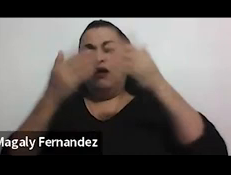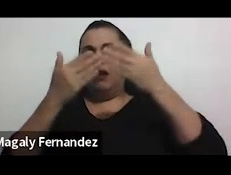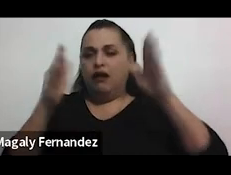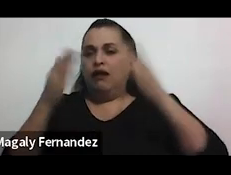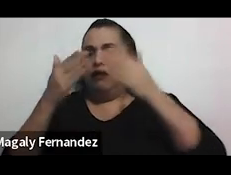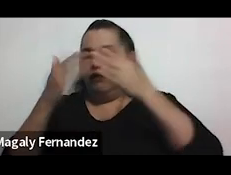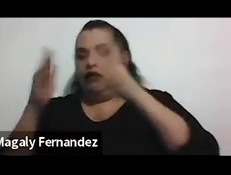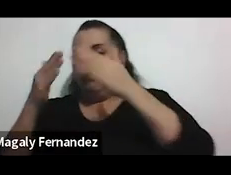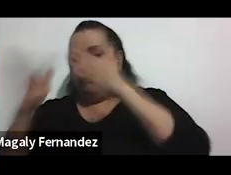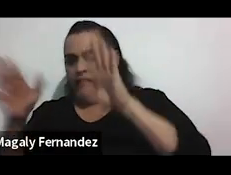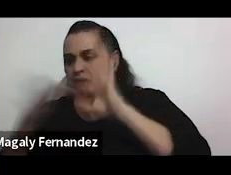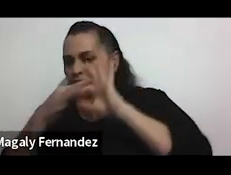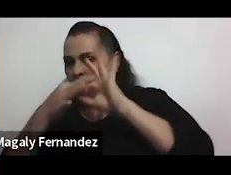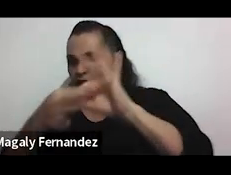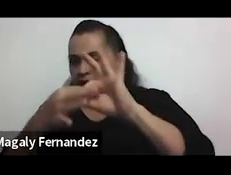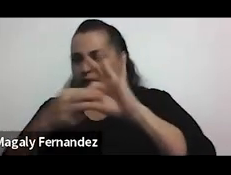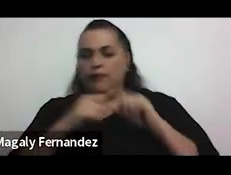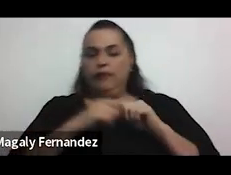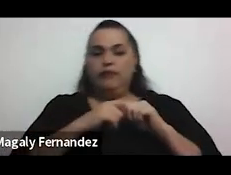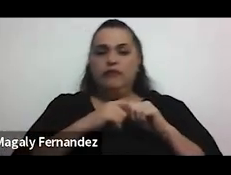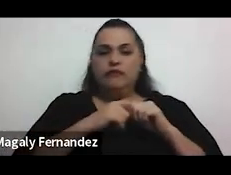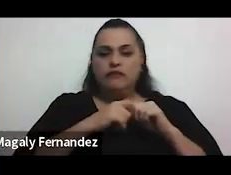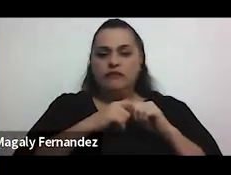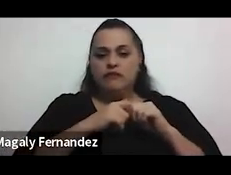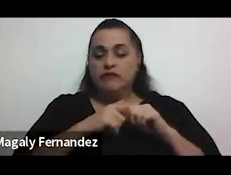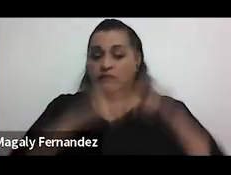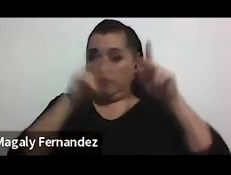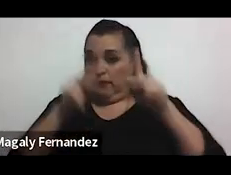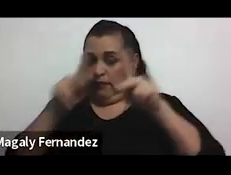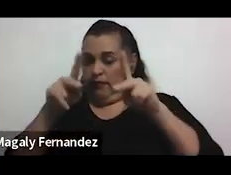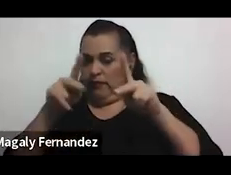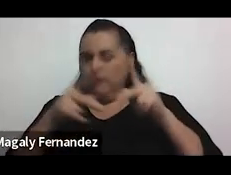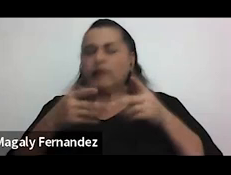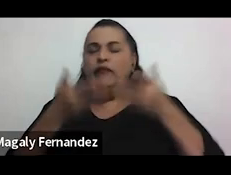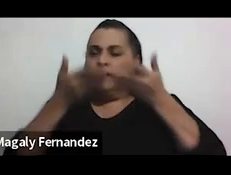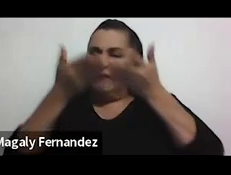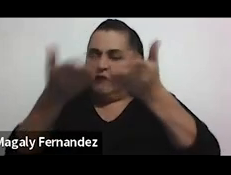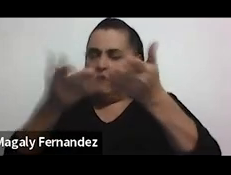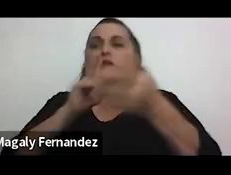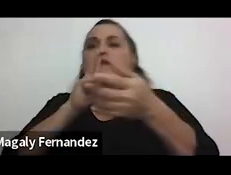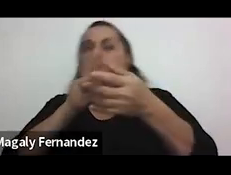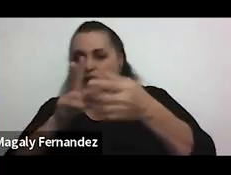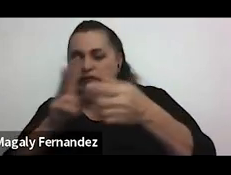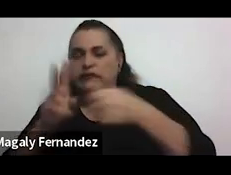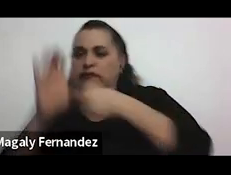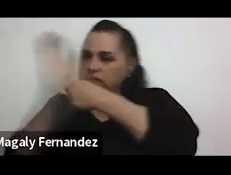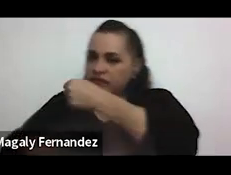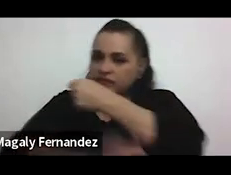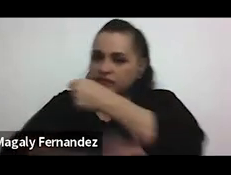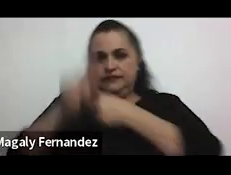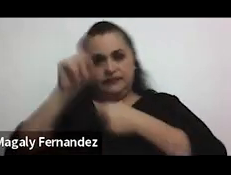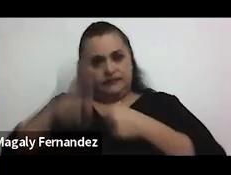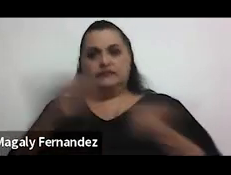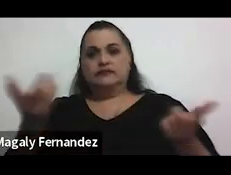al respecto y y estas personas reciban la la sentencia que ameritan en